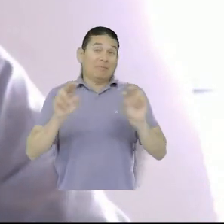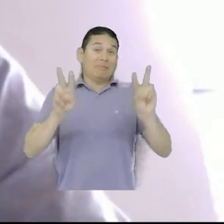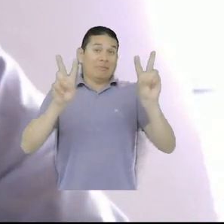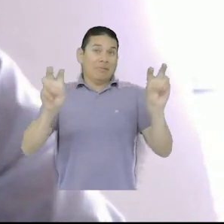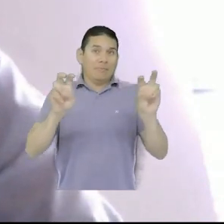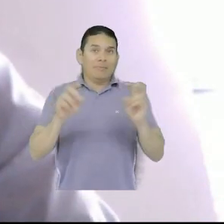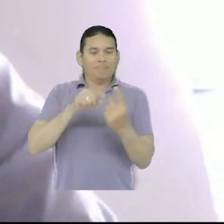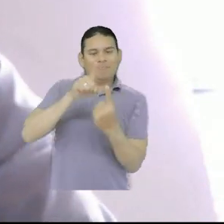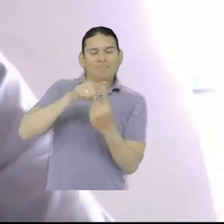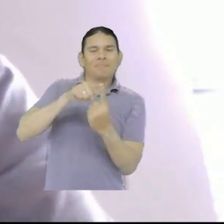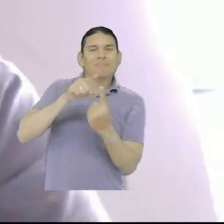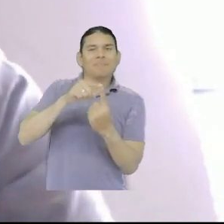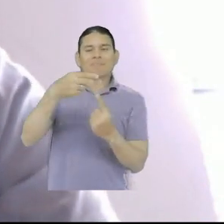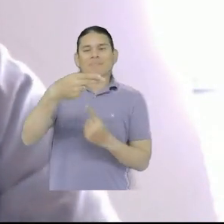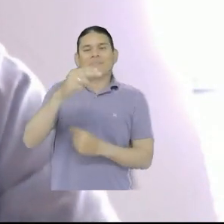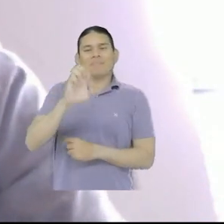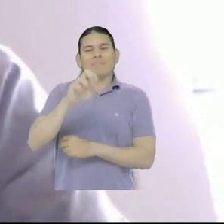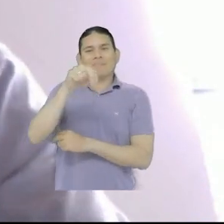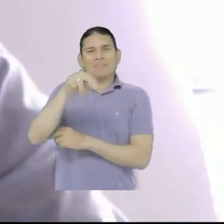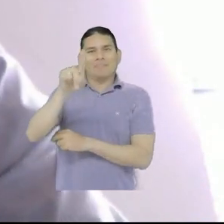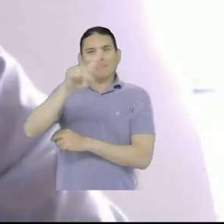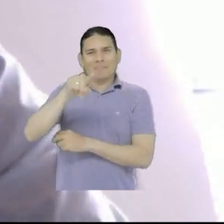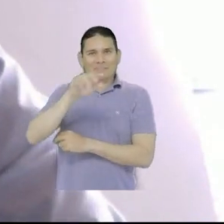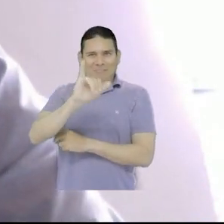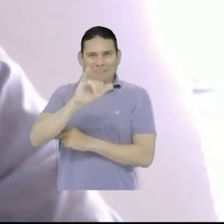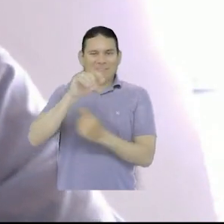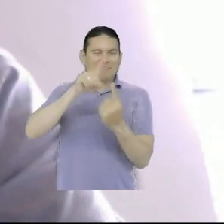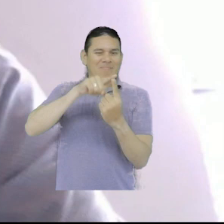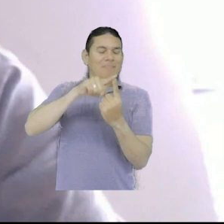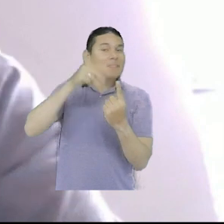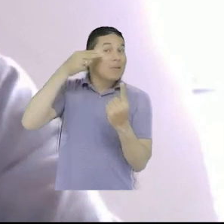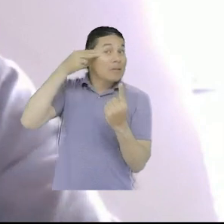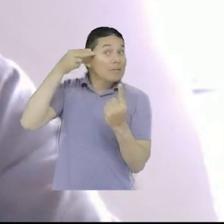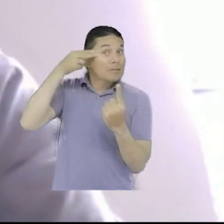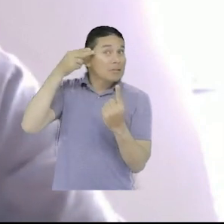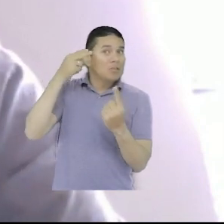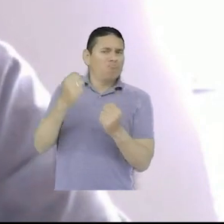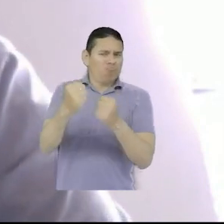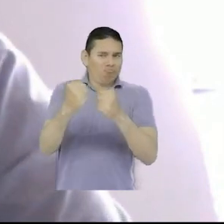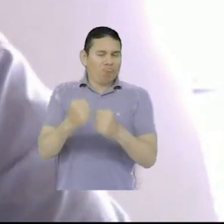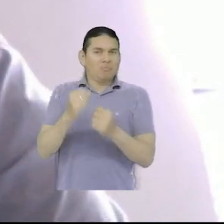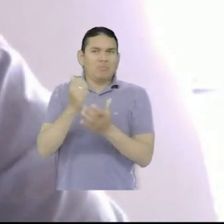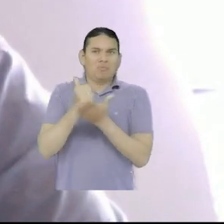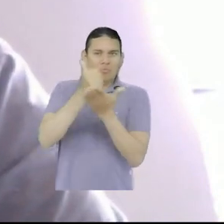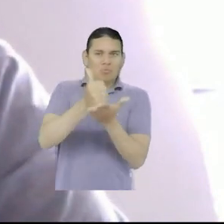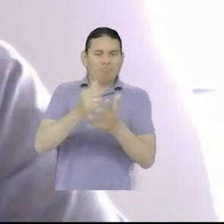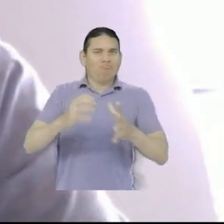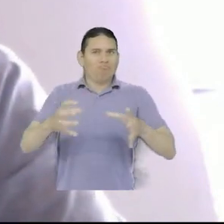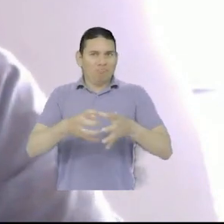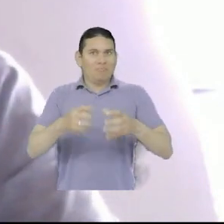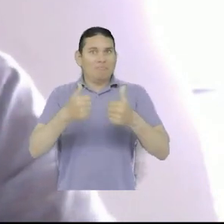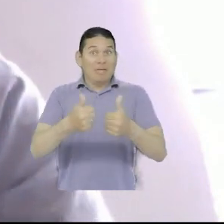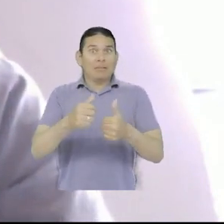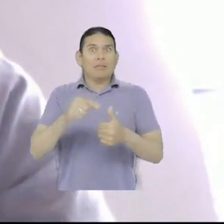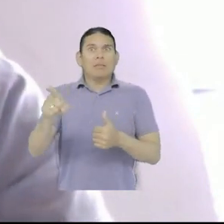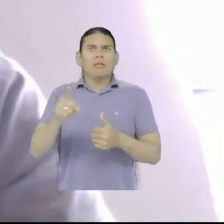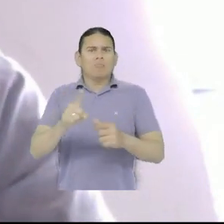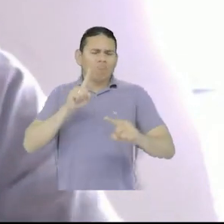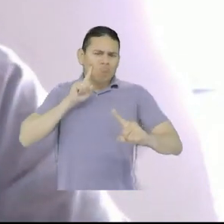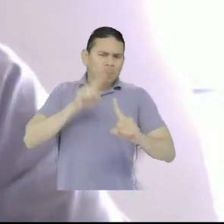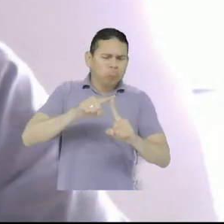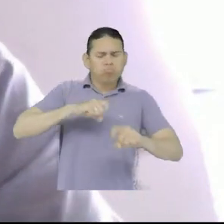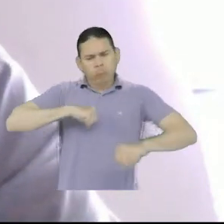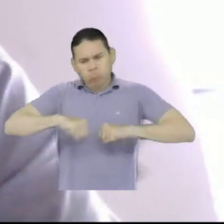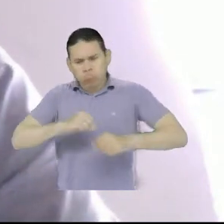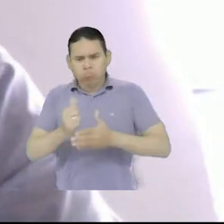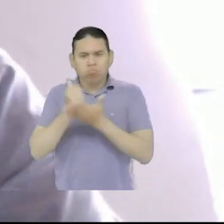Primero, nos acompaña Genzi López, consultora en fortalecimiento organizacional para el Proyecto Sport Power 2 y quien ha estado al frente de